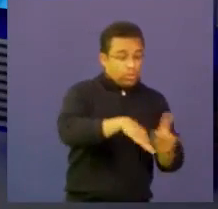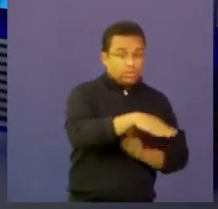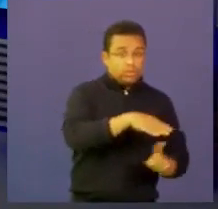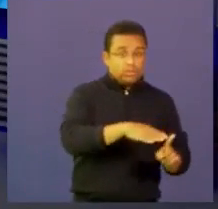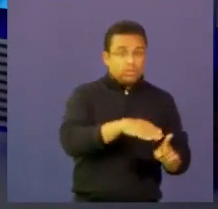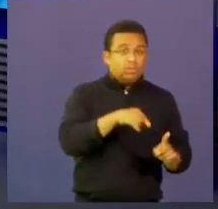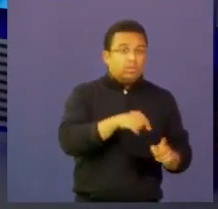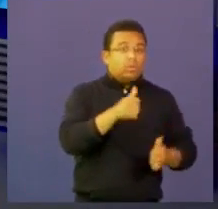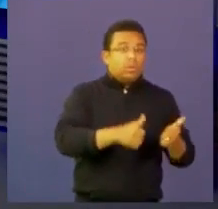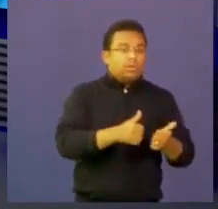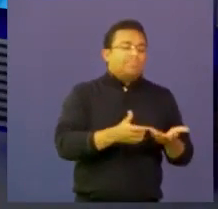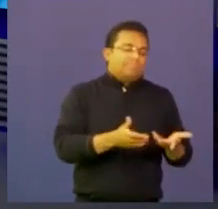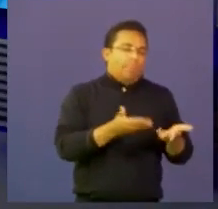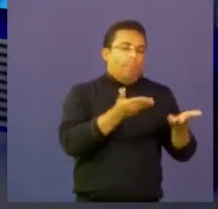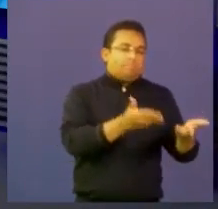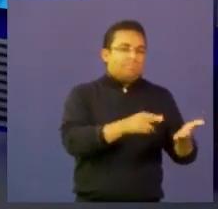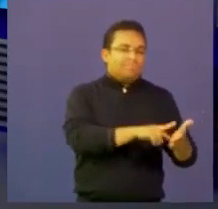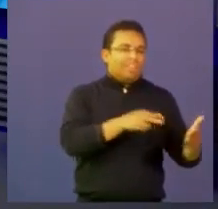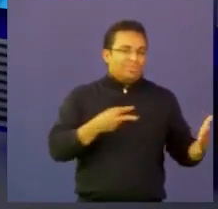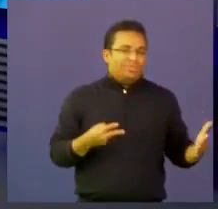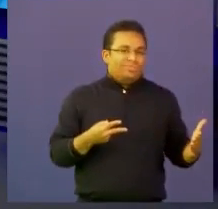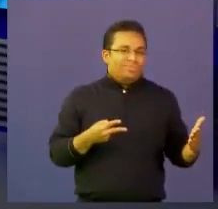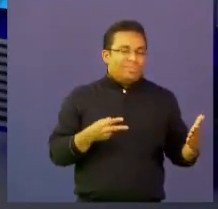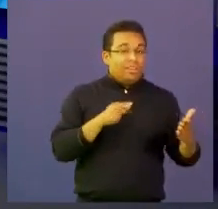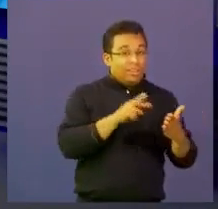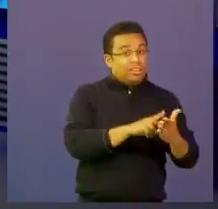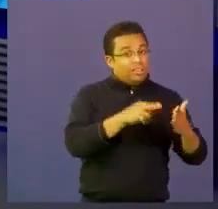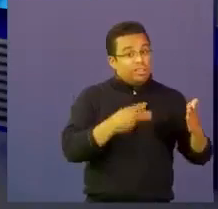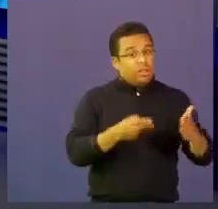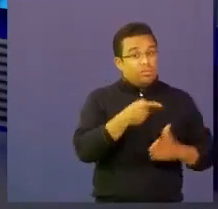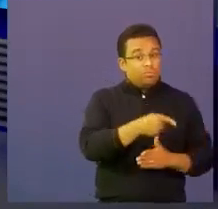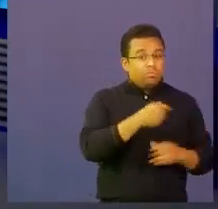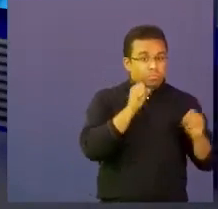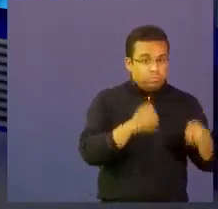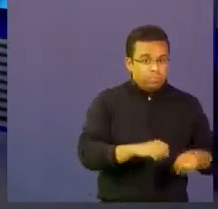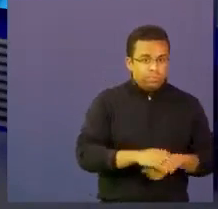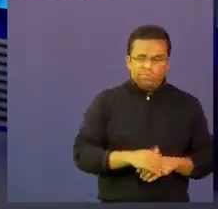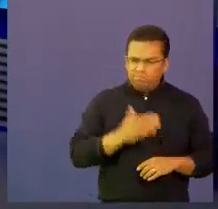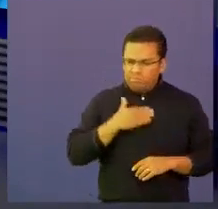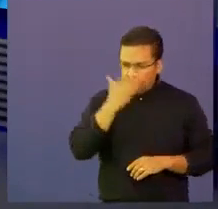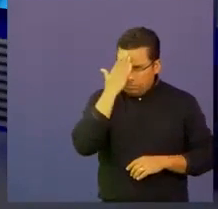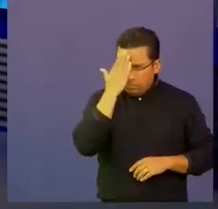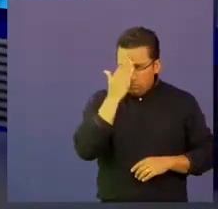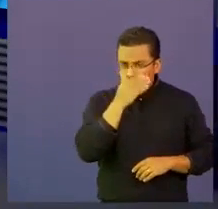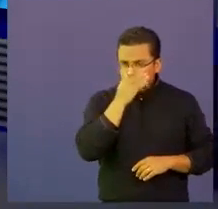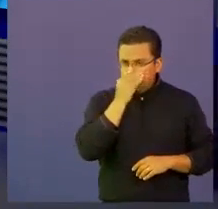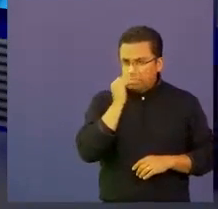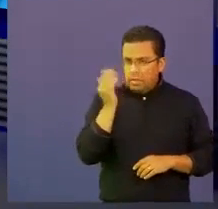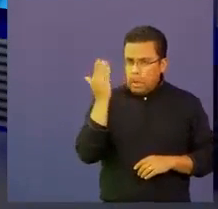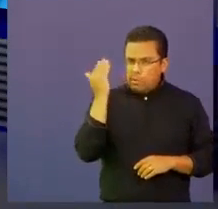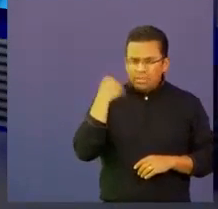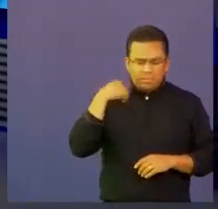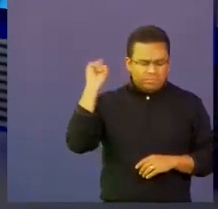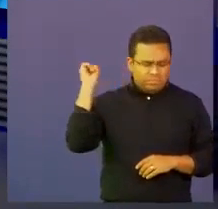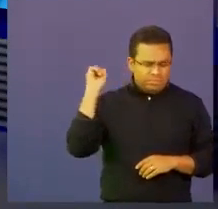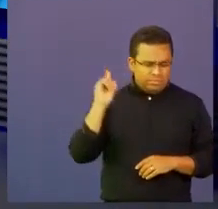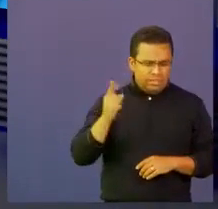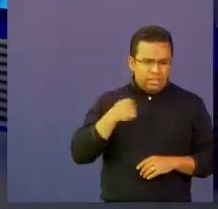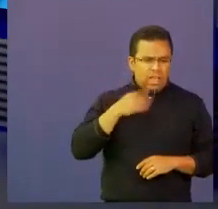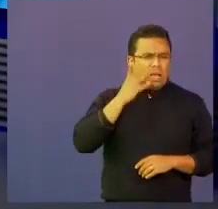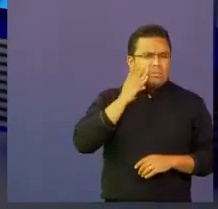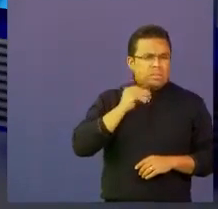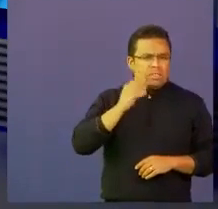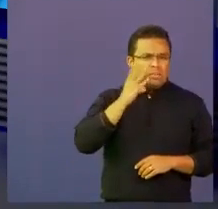es la tecnología y es cómo nosotros podemos hacer. Sé que tuviste un montón de experiencias hace muy